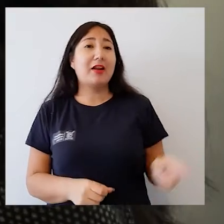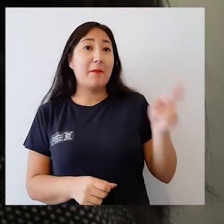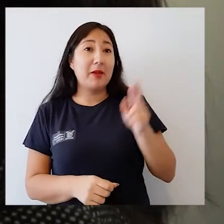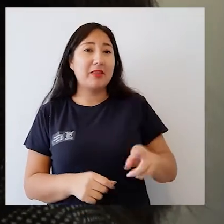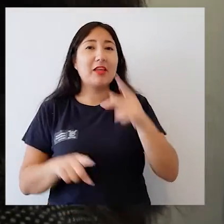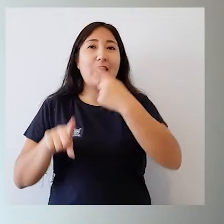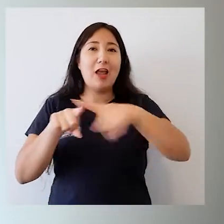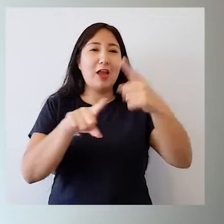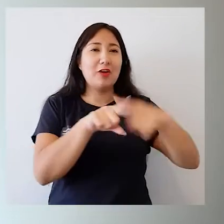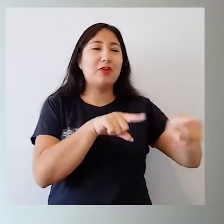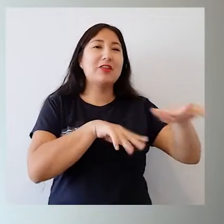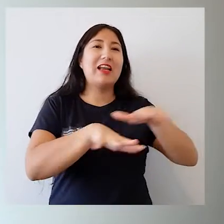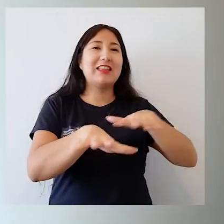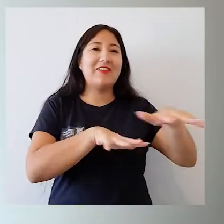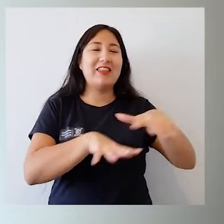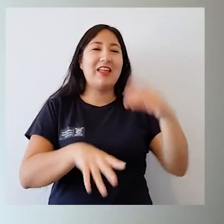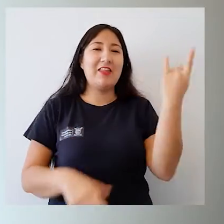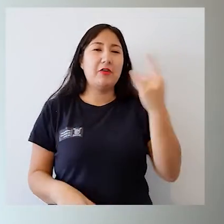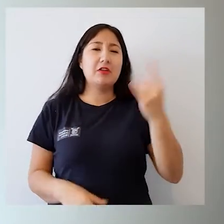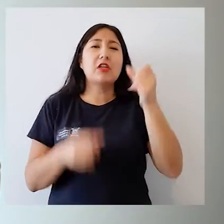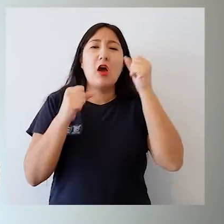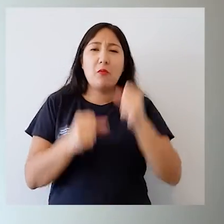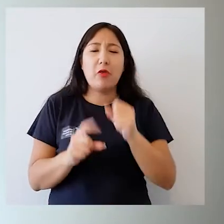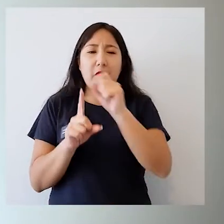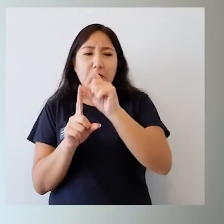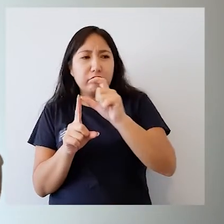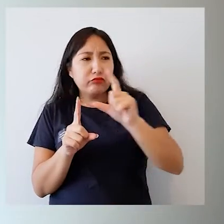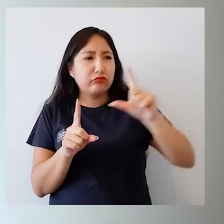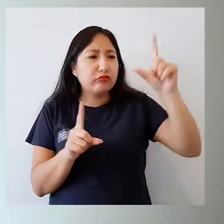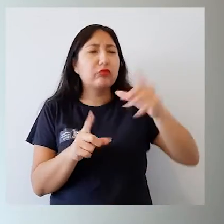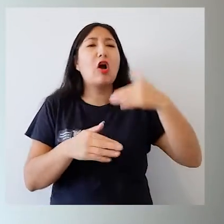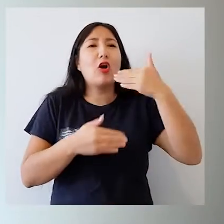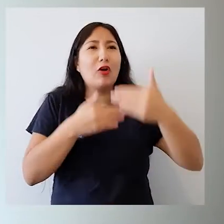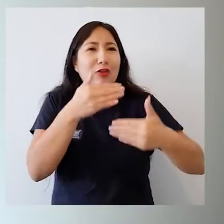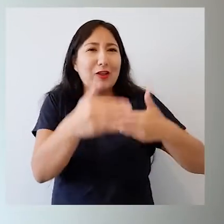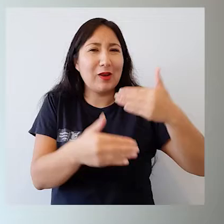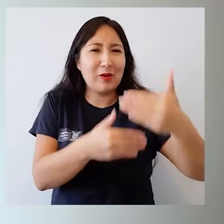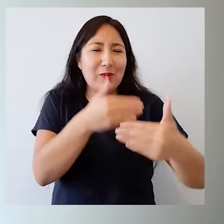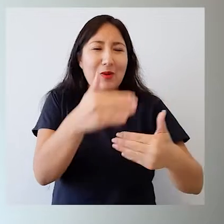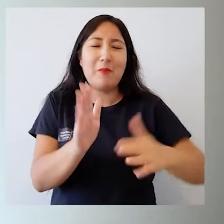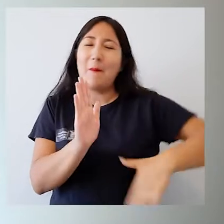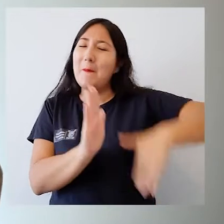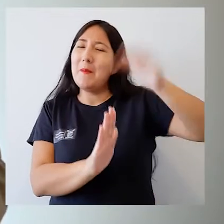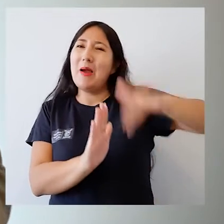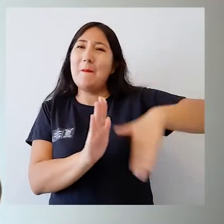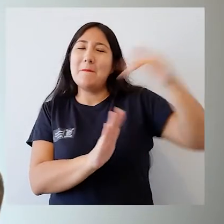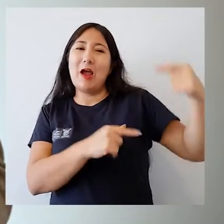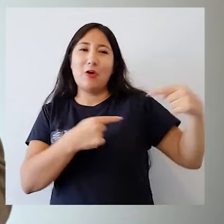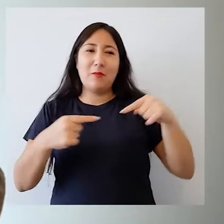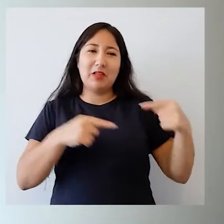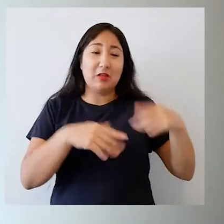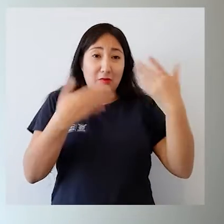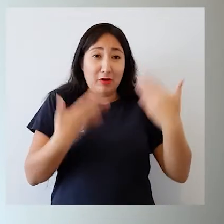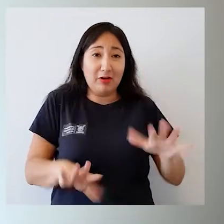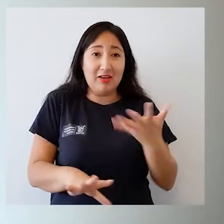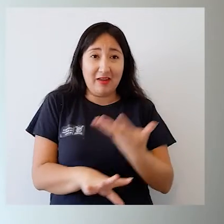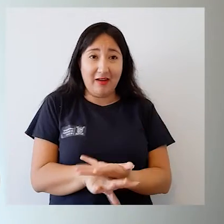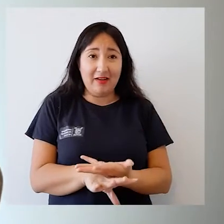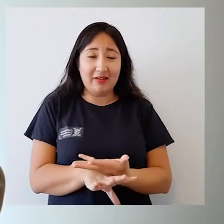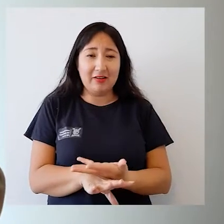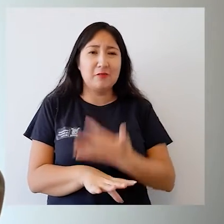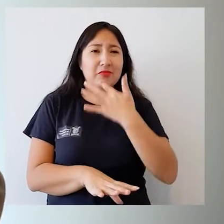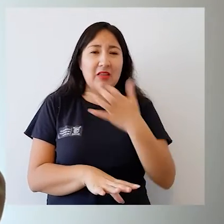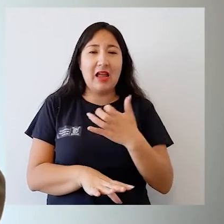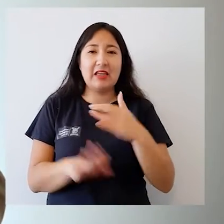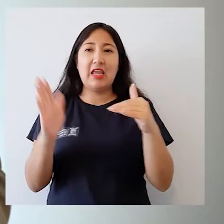replicar en otras instancias dentro de la universidad para que sigamos creciendo, sigamos siendo aún más competitivos de lo que ya somos